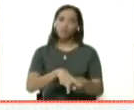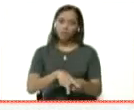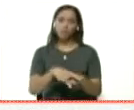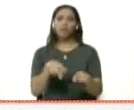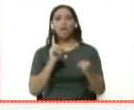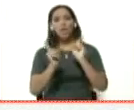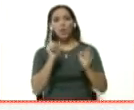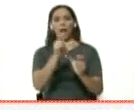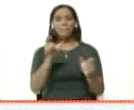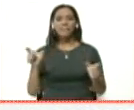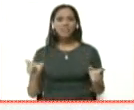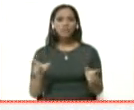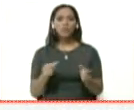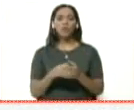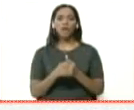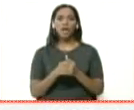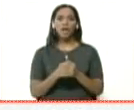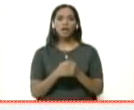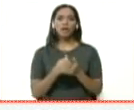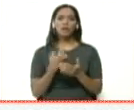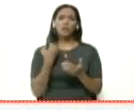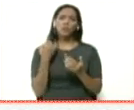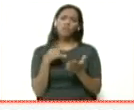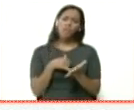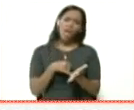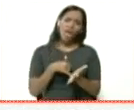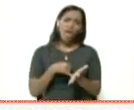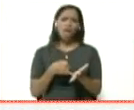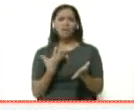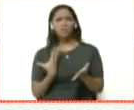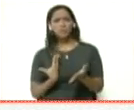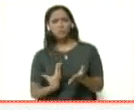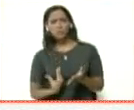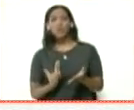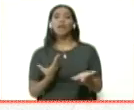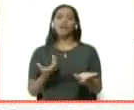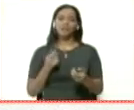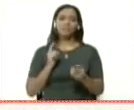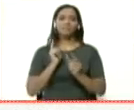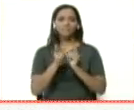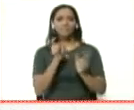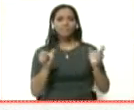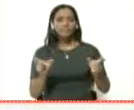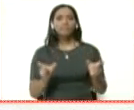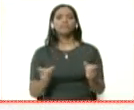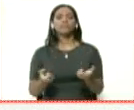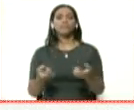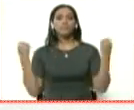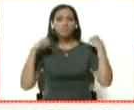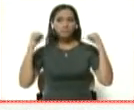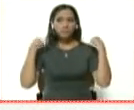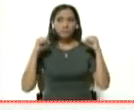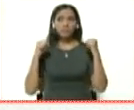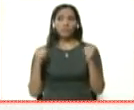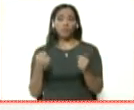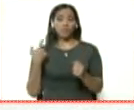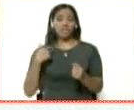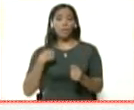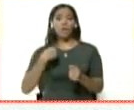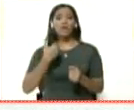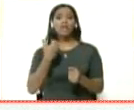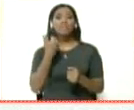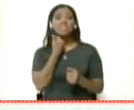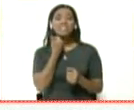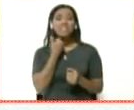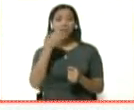personas con la inmunidad comprometida. Y bueno, sin que sea el coronavirus ya existen. Por lo tanto, estas prácticas cuando tenemos gripe no